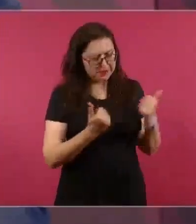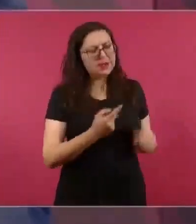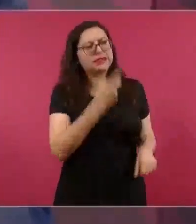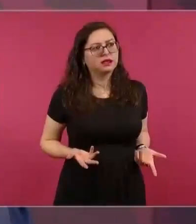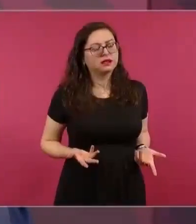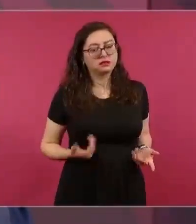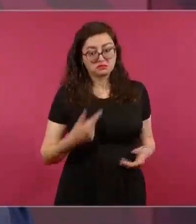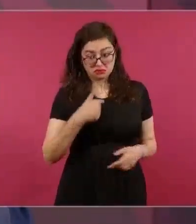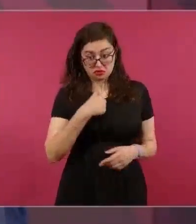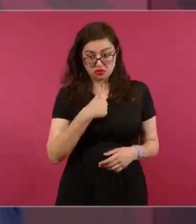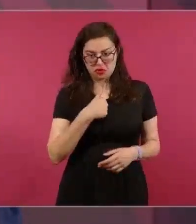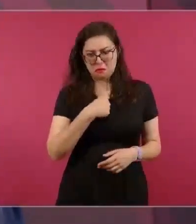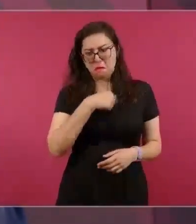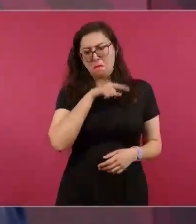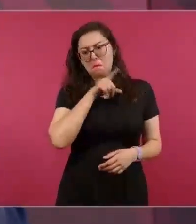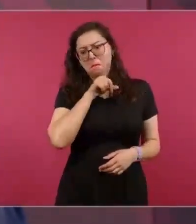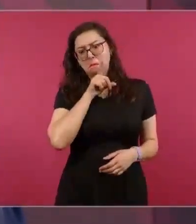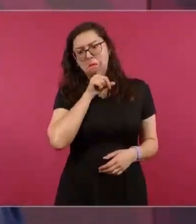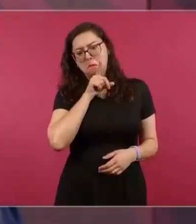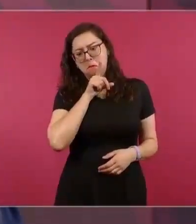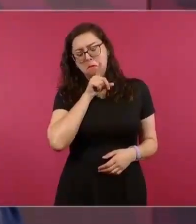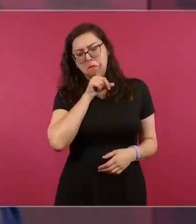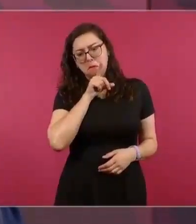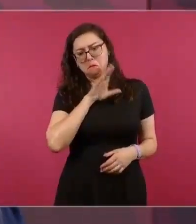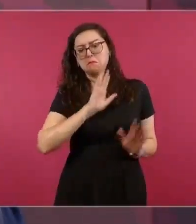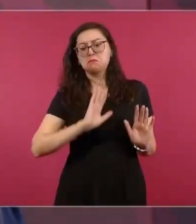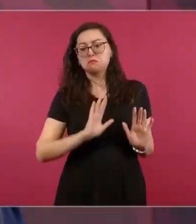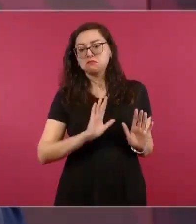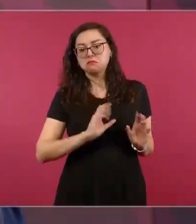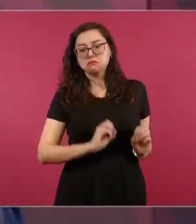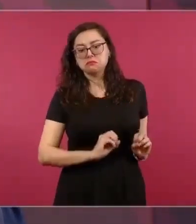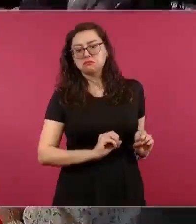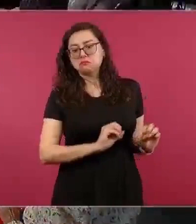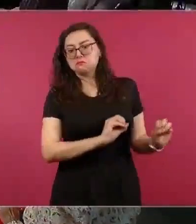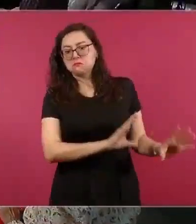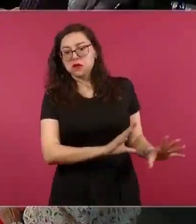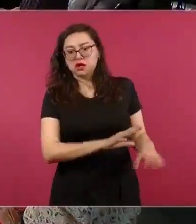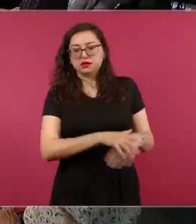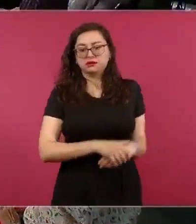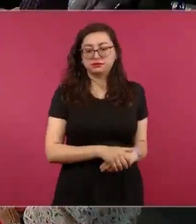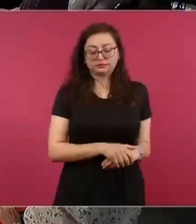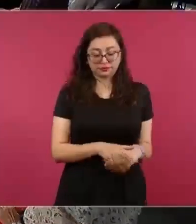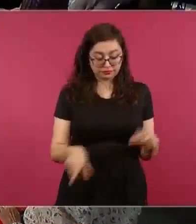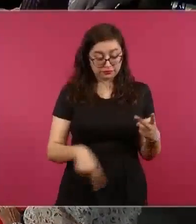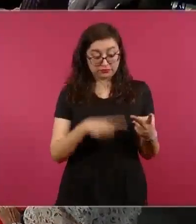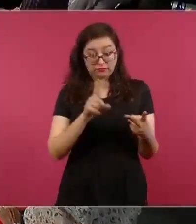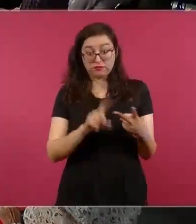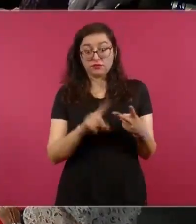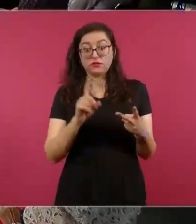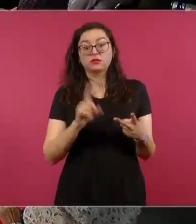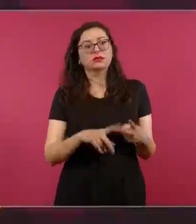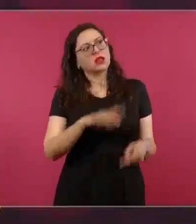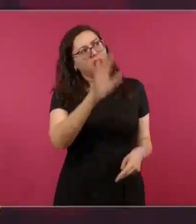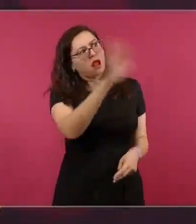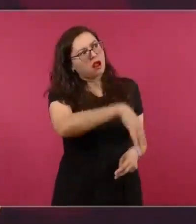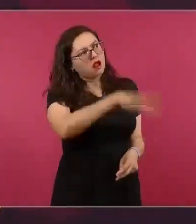por qué destinas miles de millones de dólares